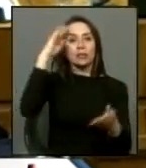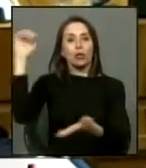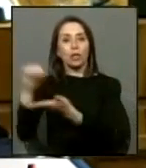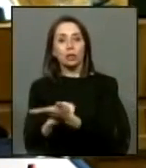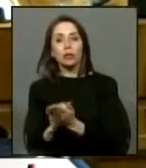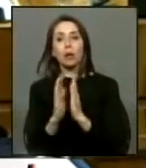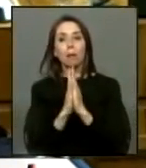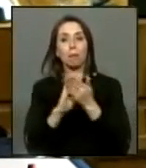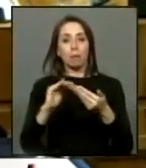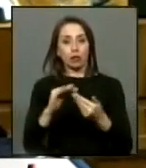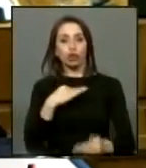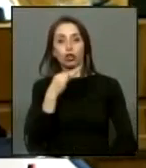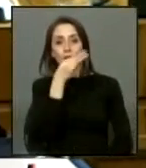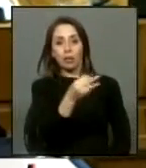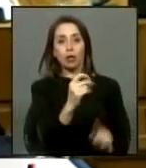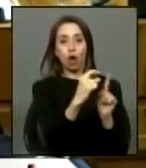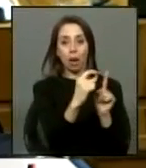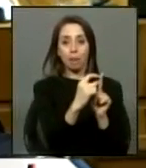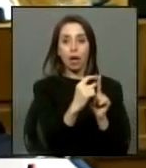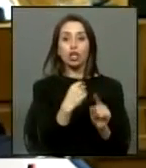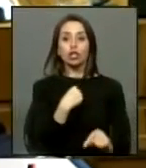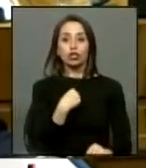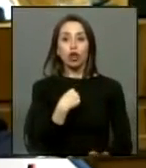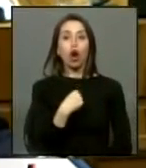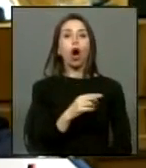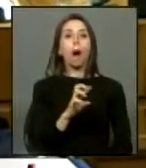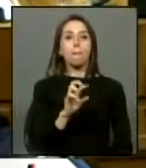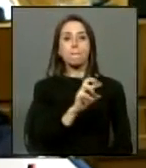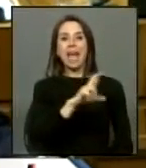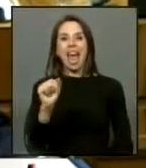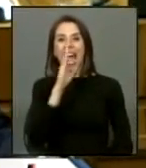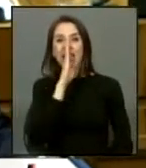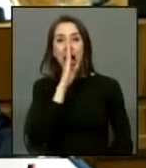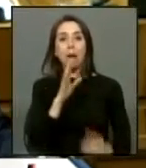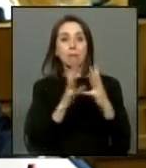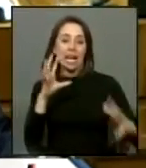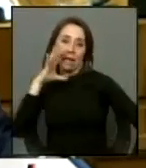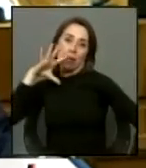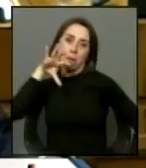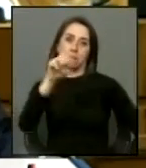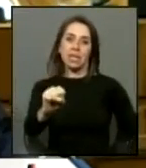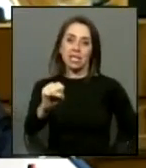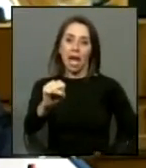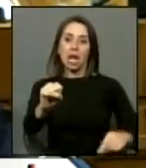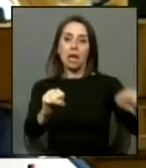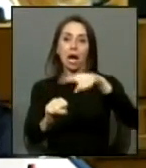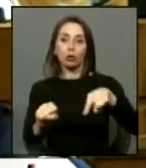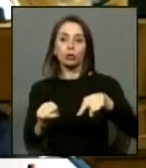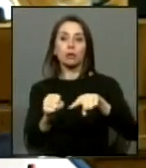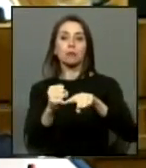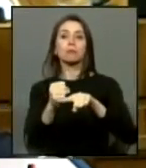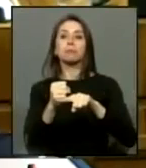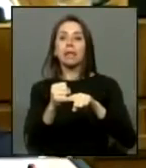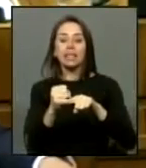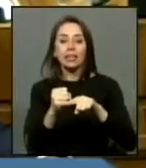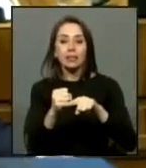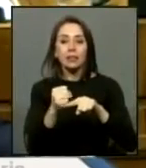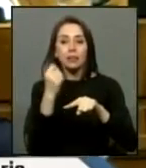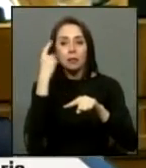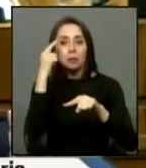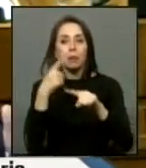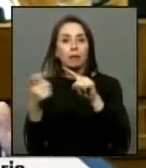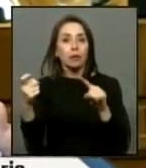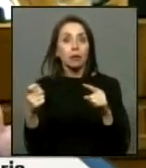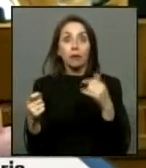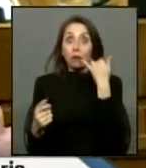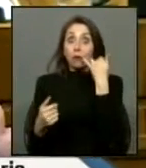perdóname la palabra que te voy a decir me dijo hubiese sido la perra más grande hasta haber encontrado a ustedes para poderle ir a dejar una flor yo